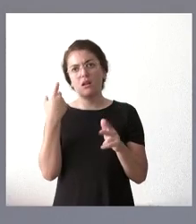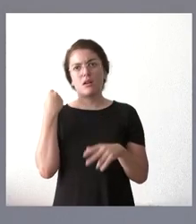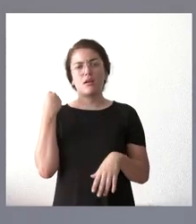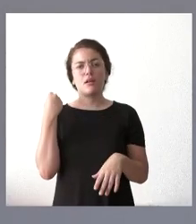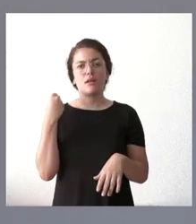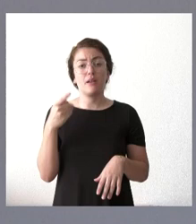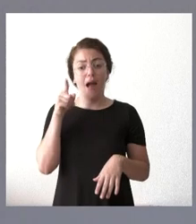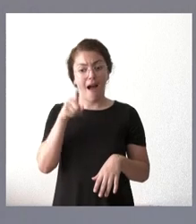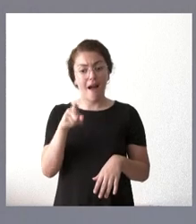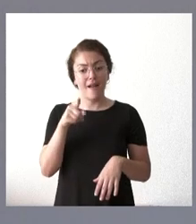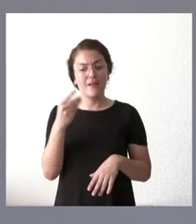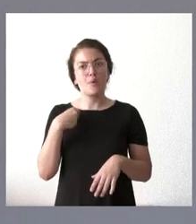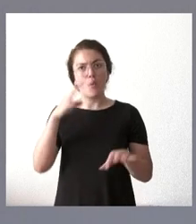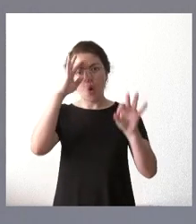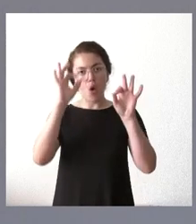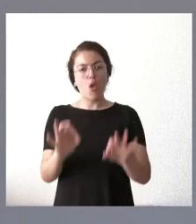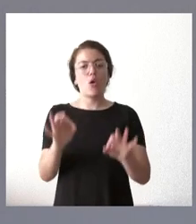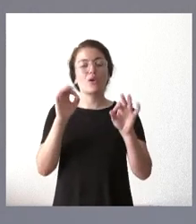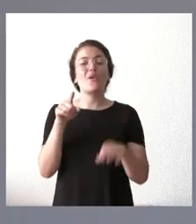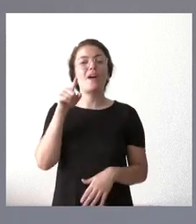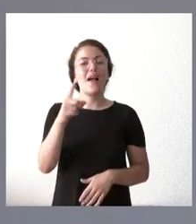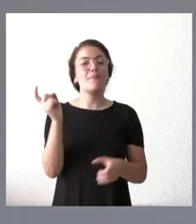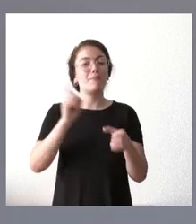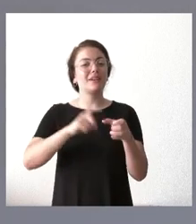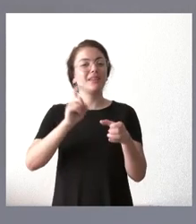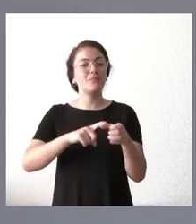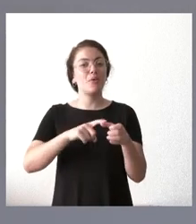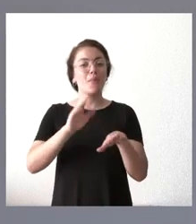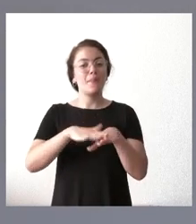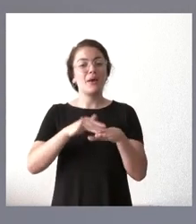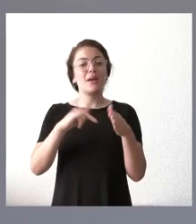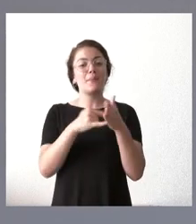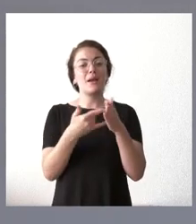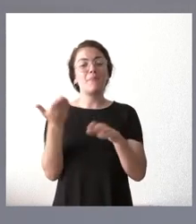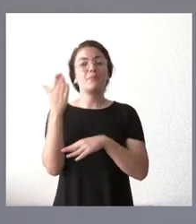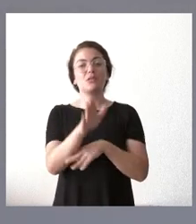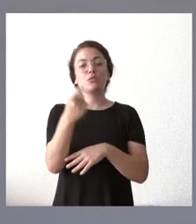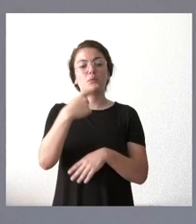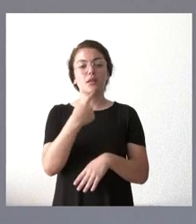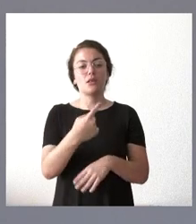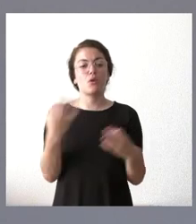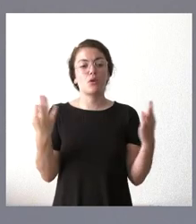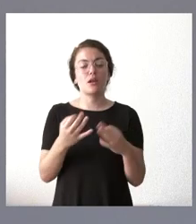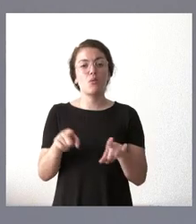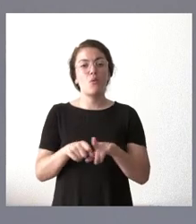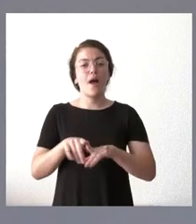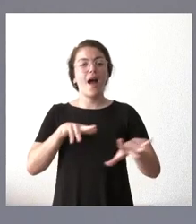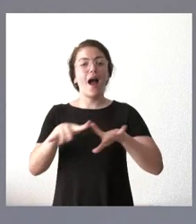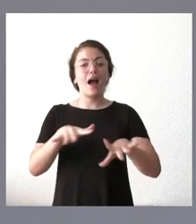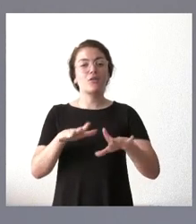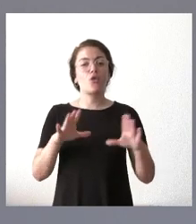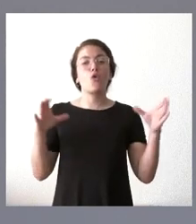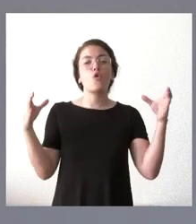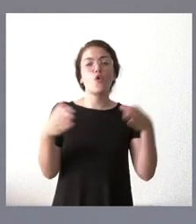y ahí, lógicamente, él participó en esa presentación del plan y también reiteró que es una acción de Gobierno conjunta,